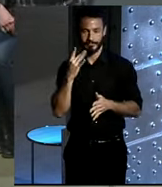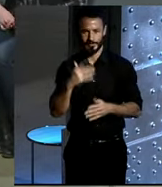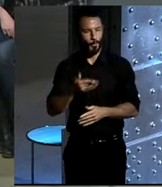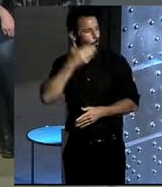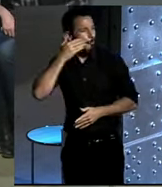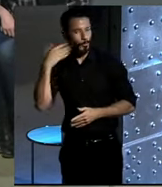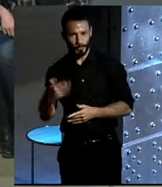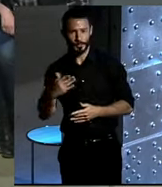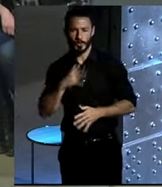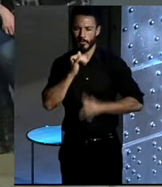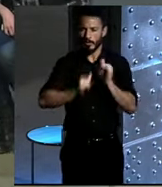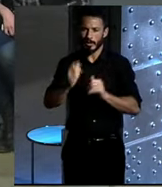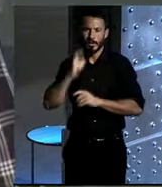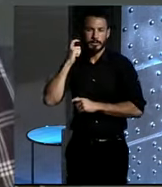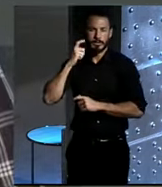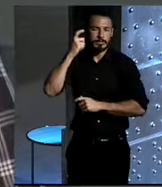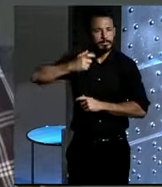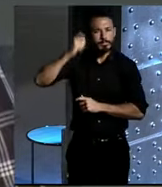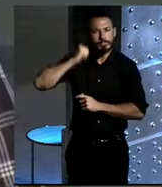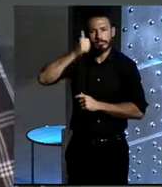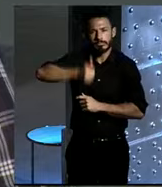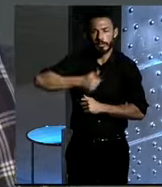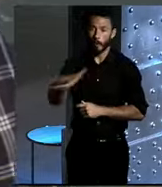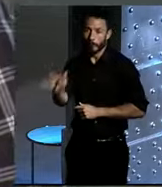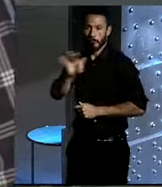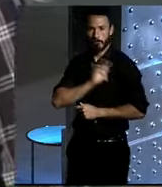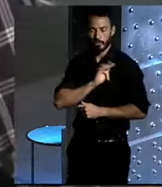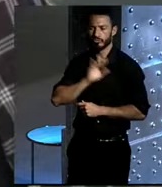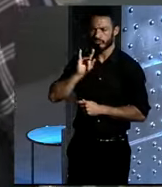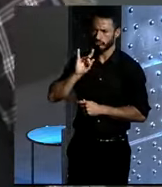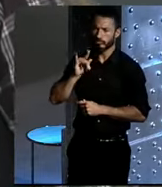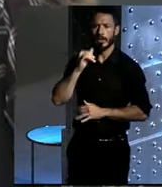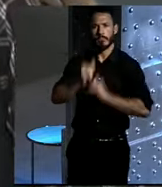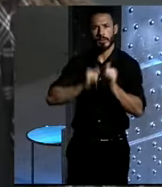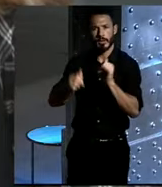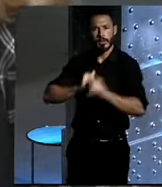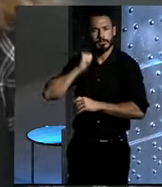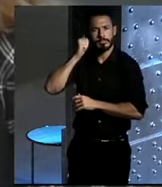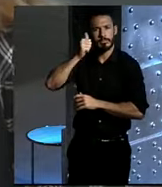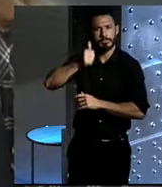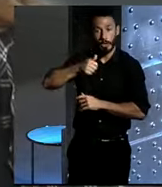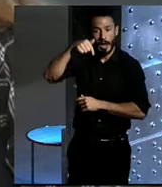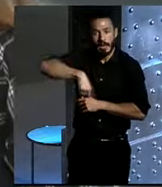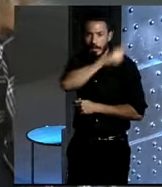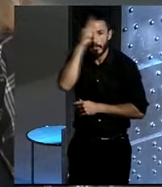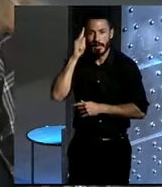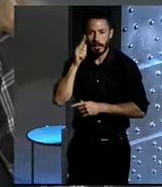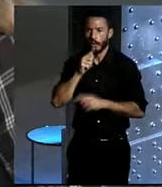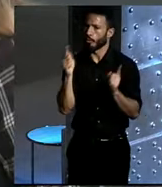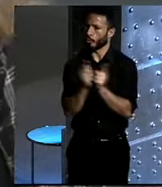tiempo utilizando la bici cuando recibiste este premio? Sí, llevaba mucho tiempo utilizándolo, pero muy poco tiempo utilizándolo en Madrid, en realidad.